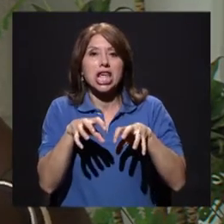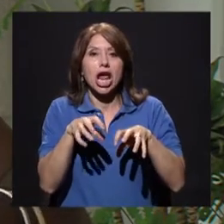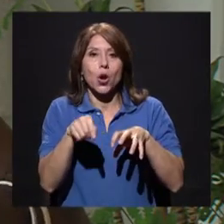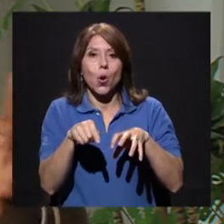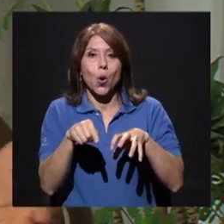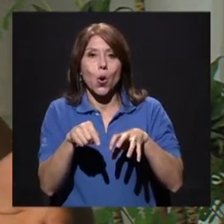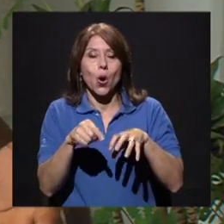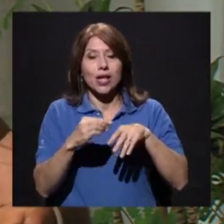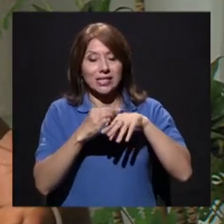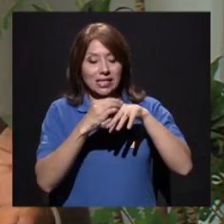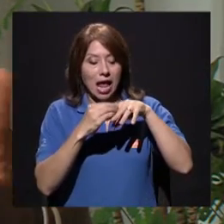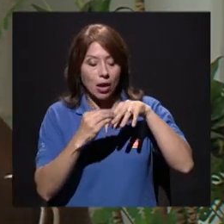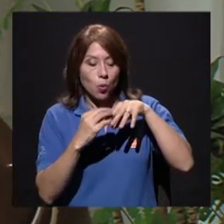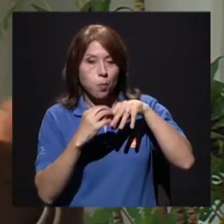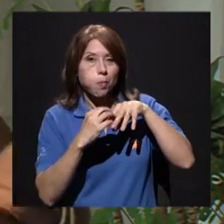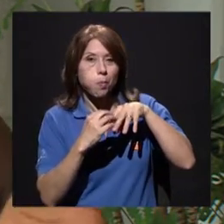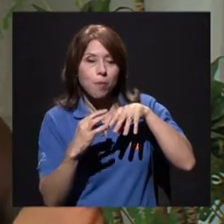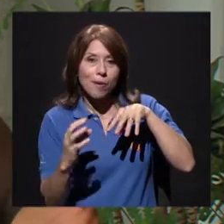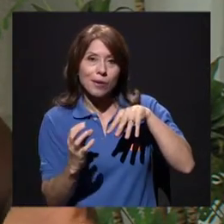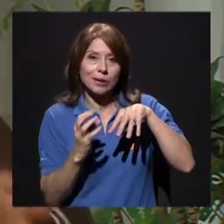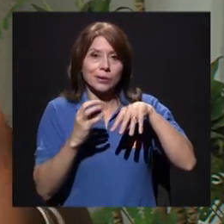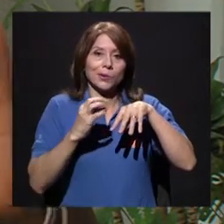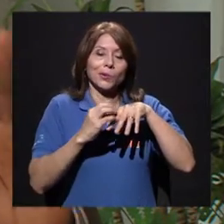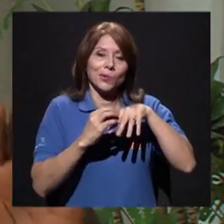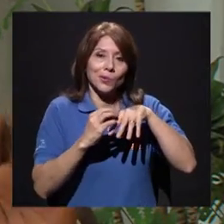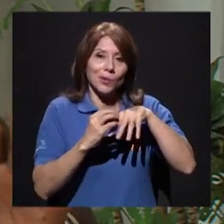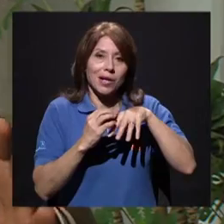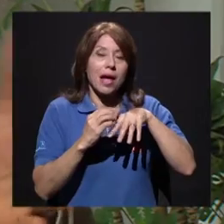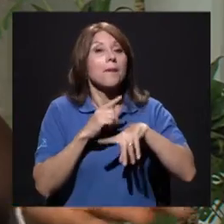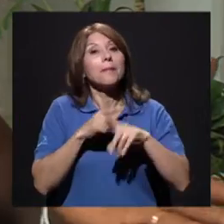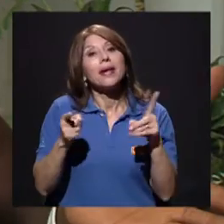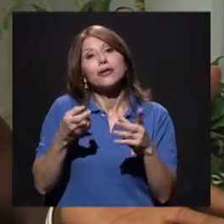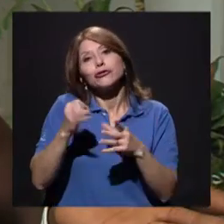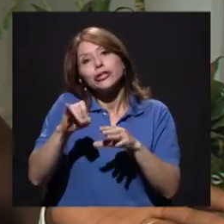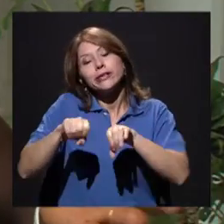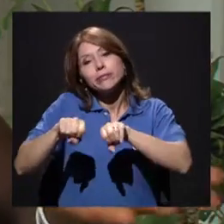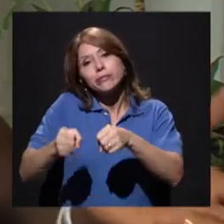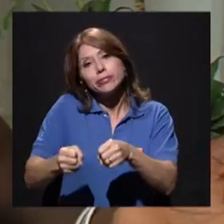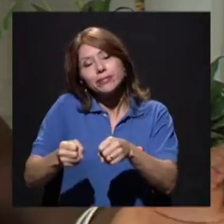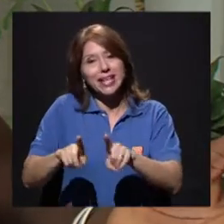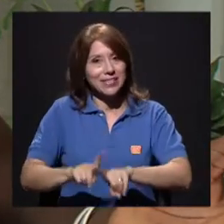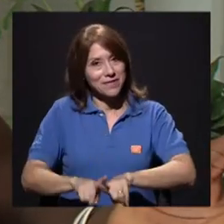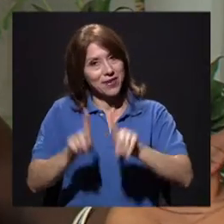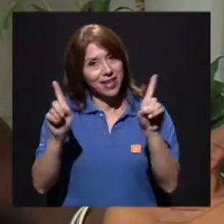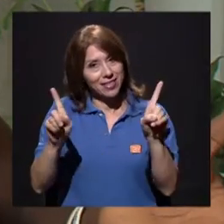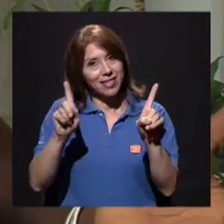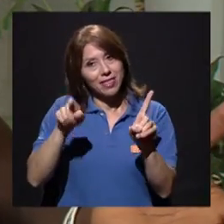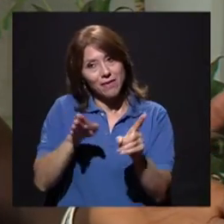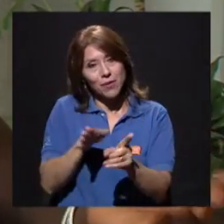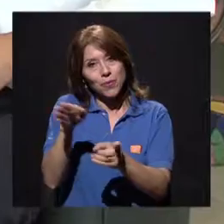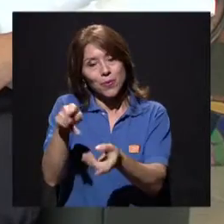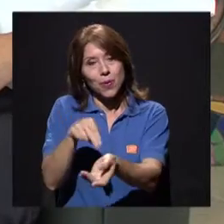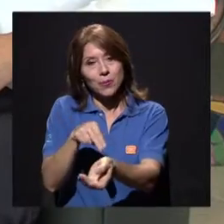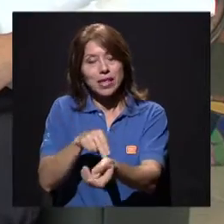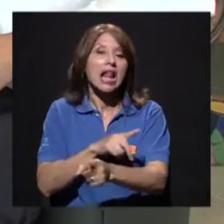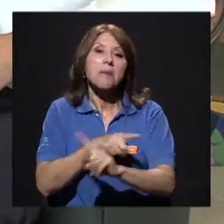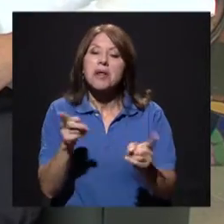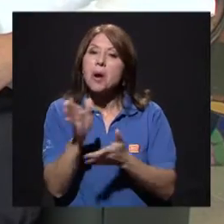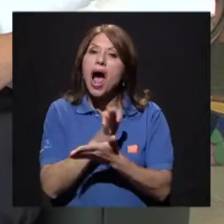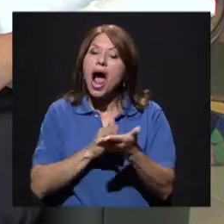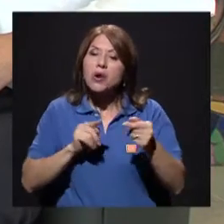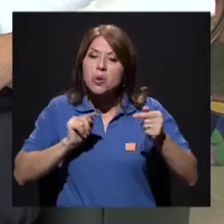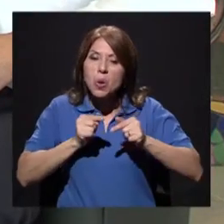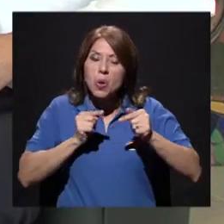Inmediatamente, independientemente de qué es la lesión, pues si es una quebradura, pues ya hay, ya es otro cien pesos, como dicen. Pero, digamos,